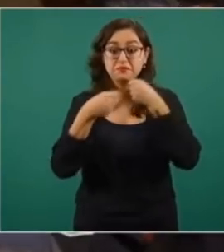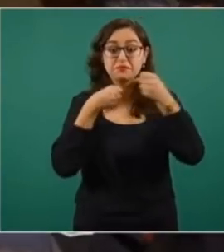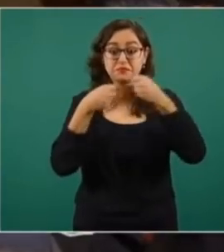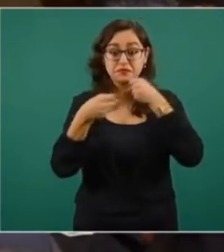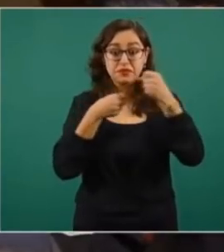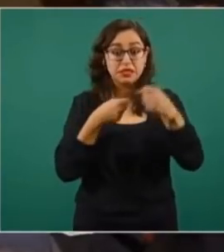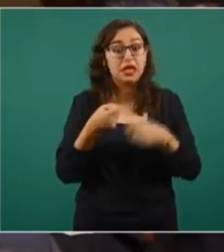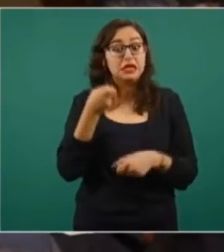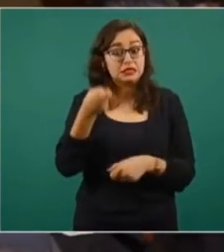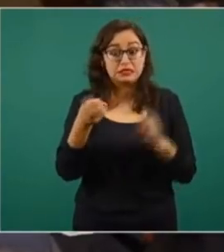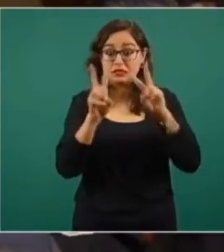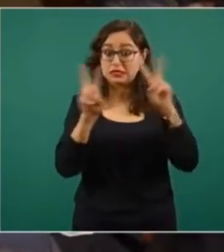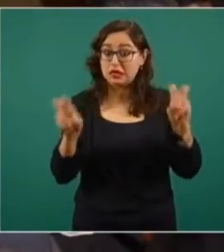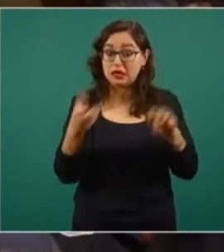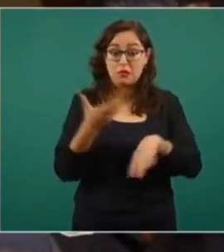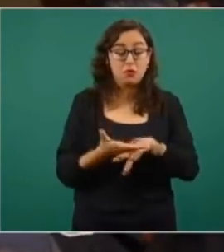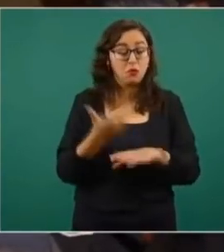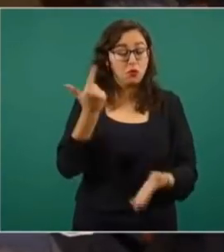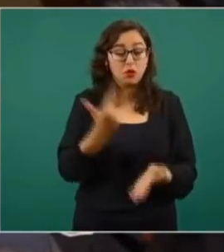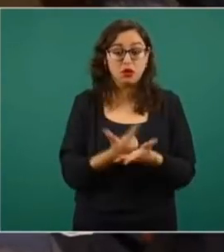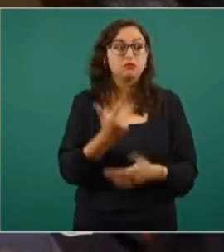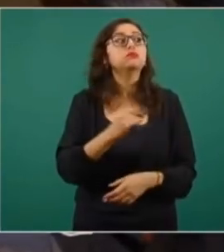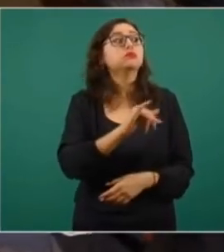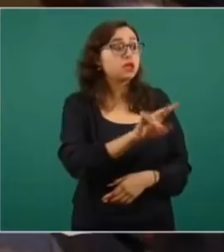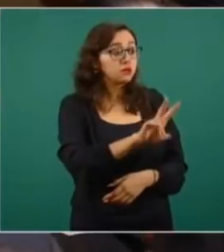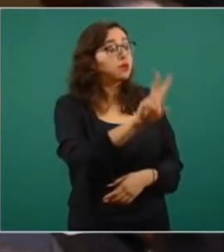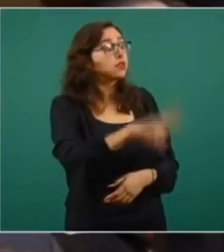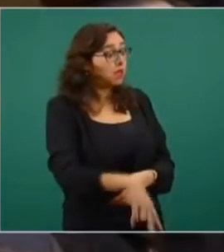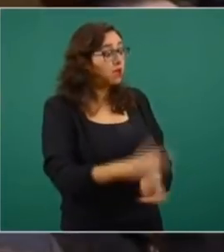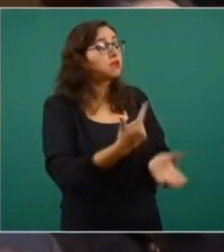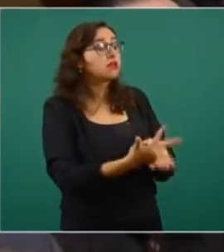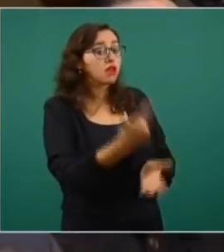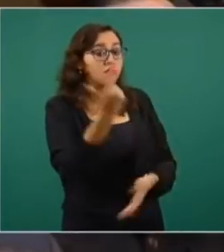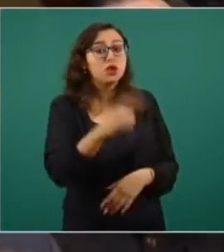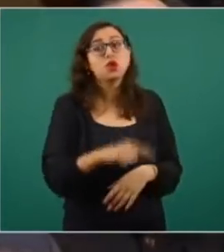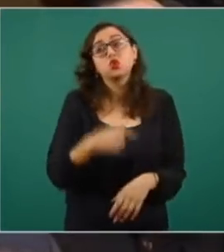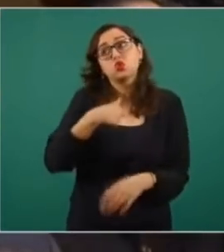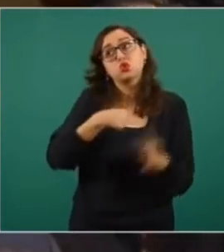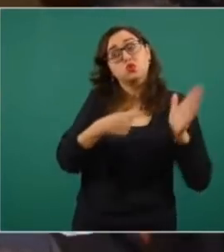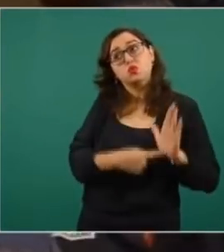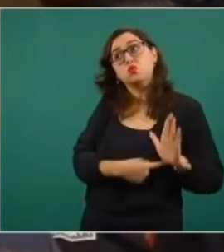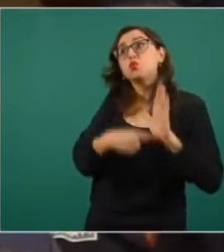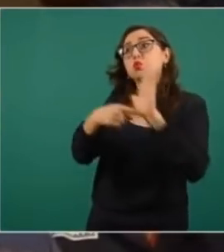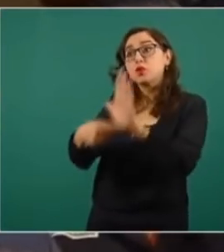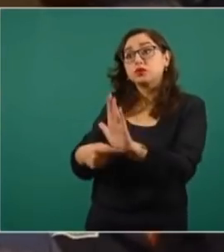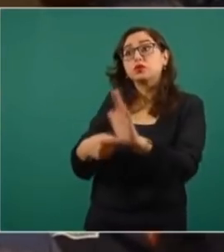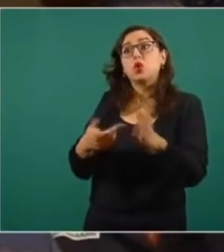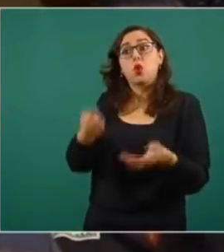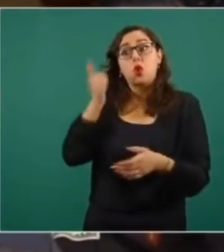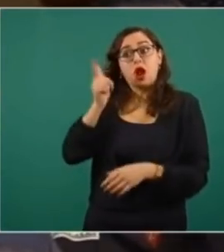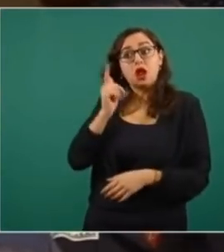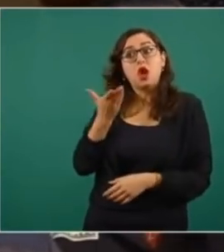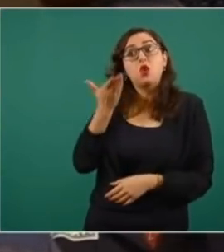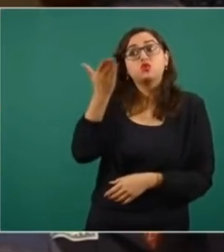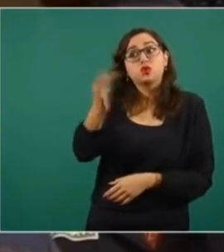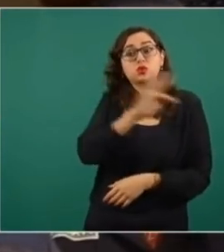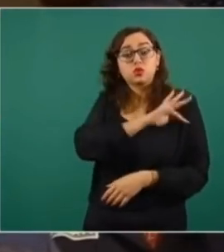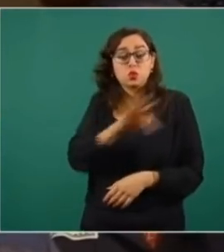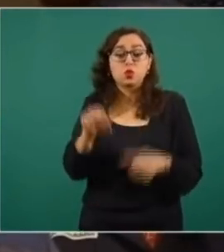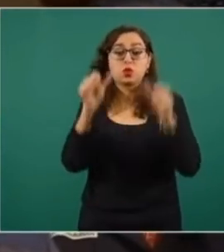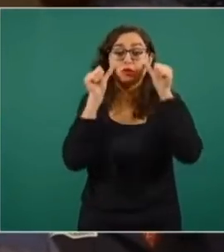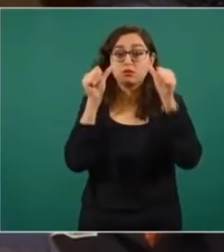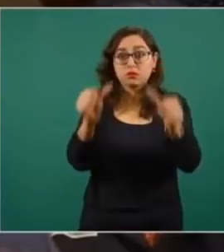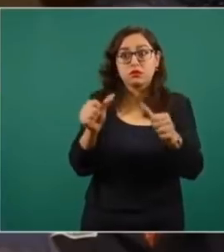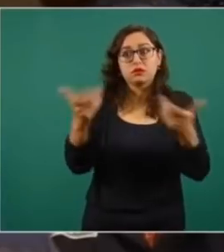eso es muy grave. Es muy grave. Se lo expongo para que, por supuesto, tome cárcel por el asunto. Pues, obviamente,